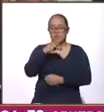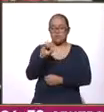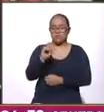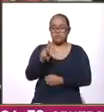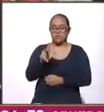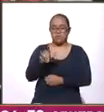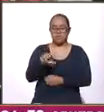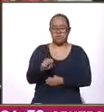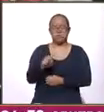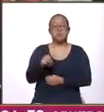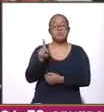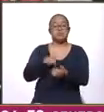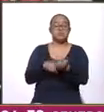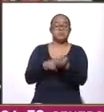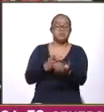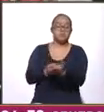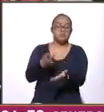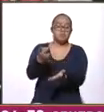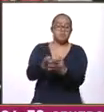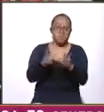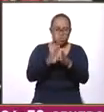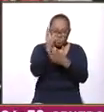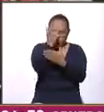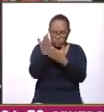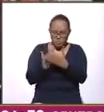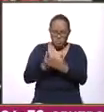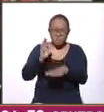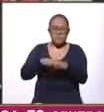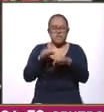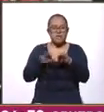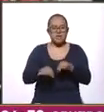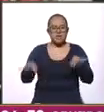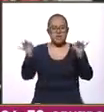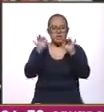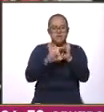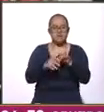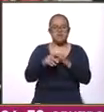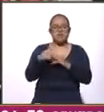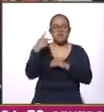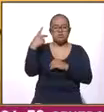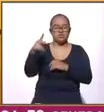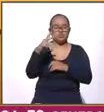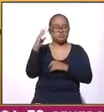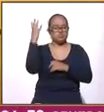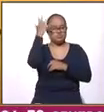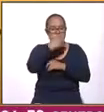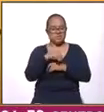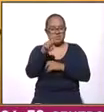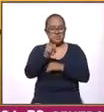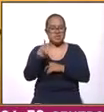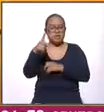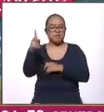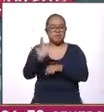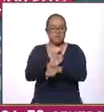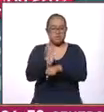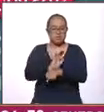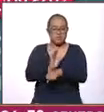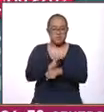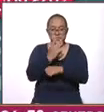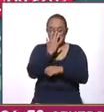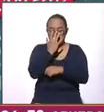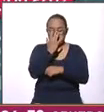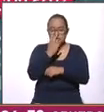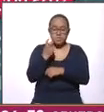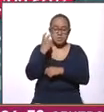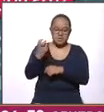Saturno obtuvo el premio a la animación más destacada en la sección Los Fantásticos Fines de Semana del Cine Quebequense dentro